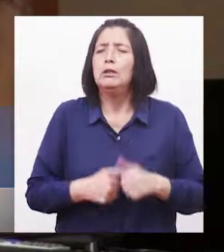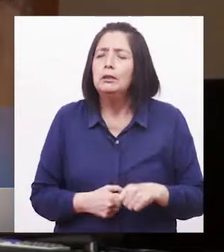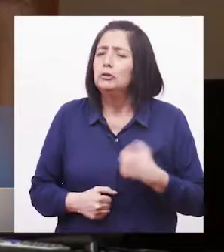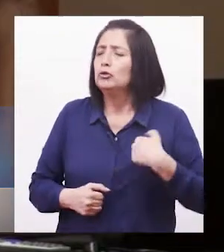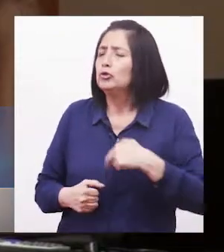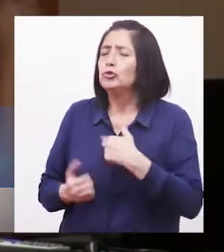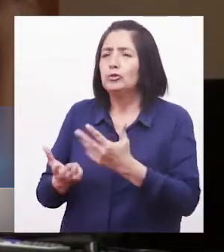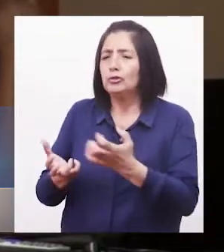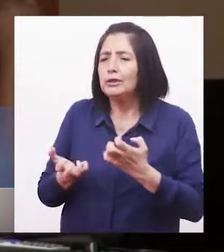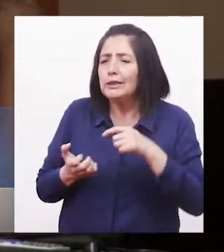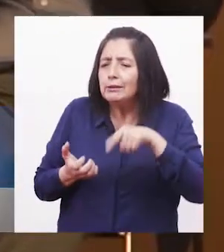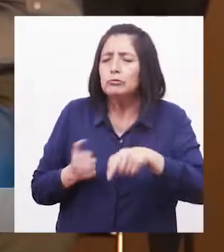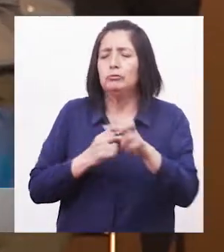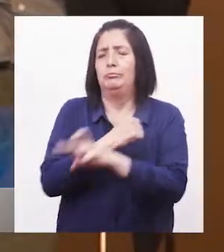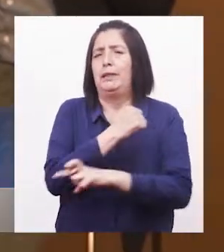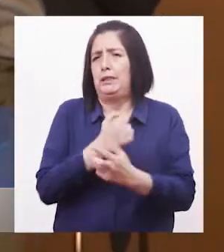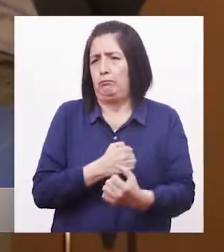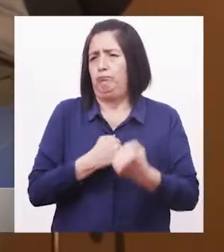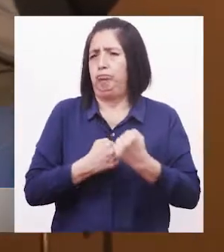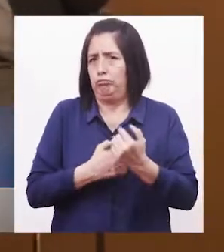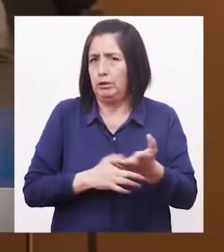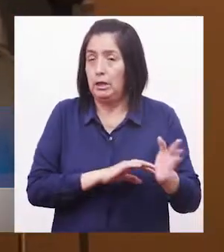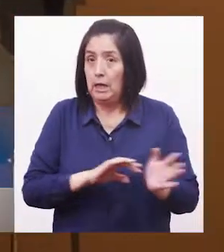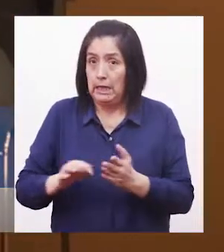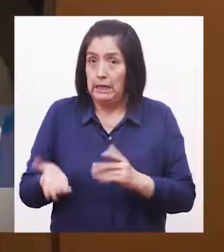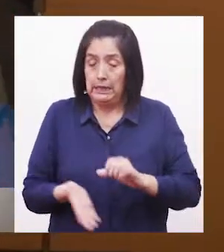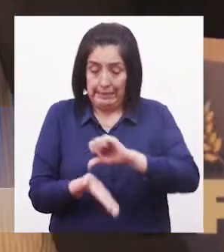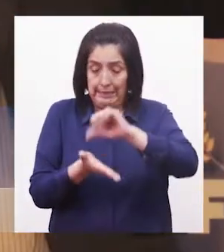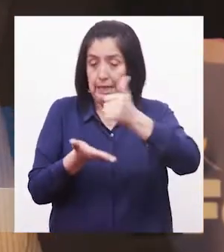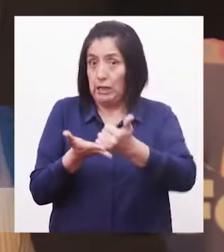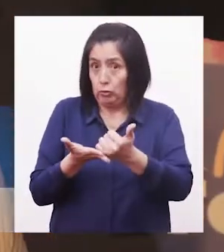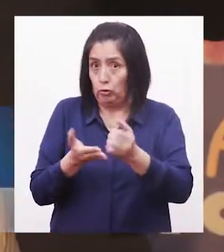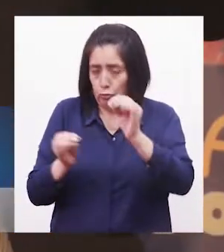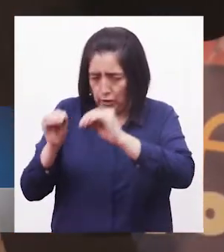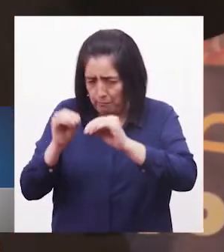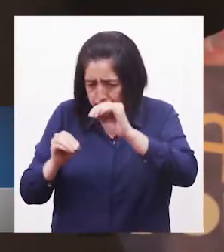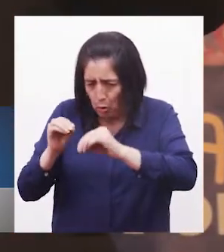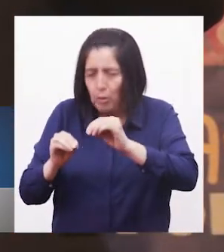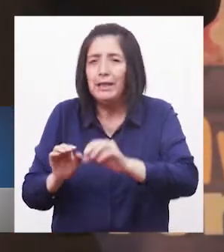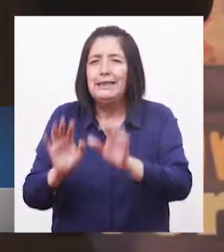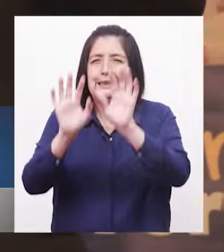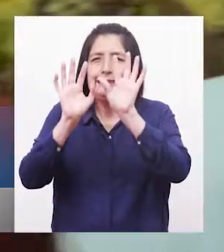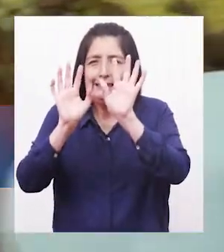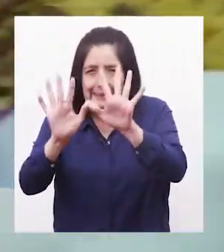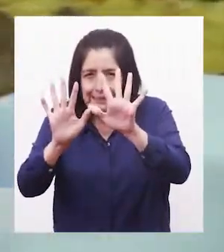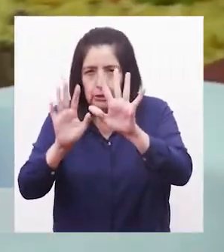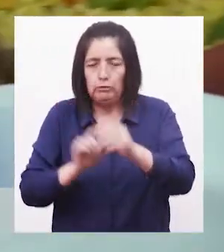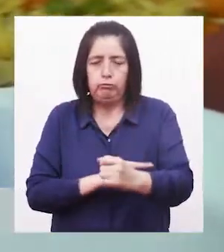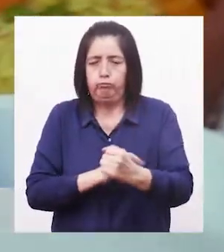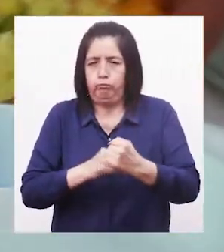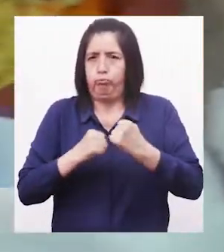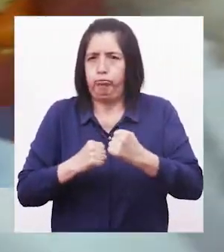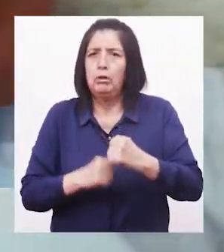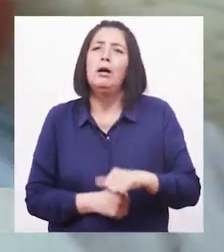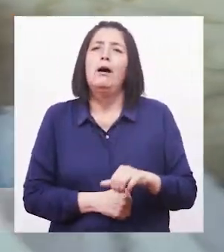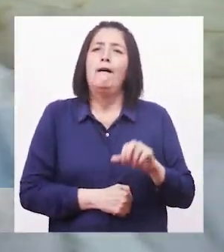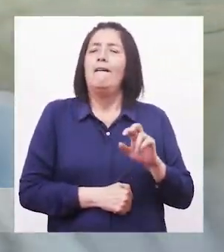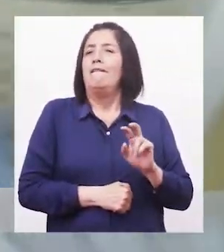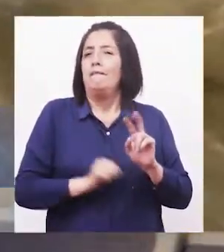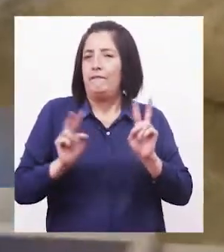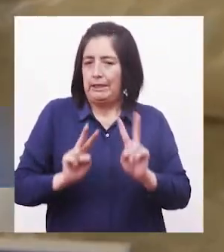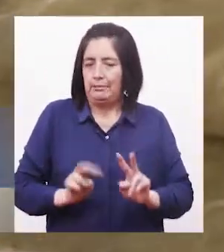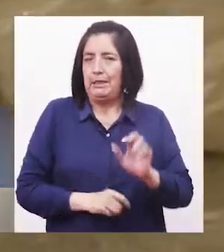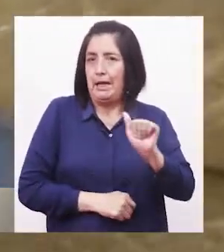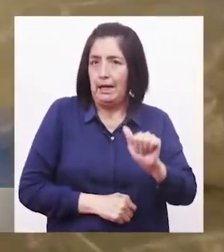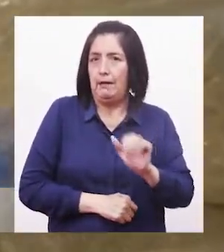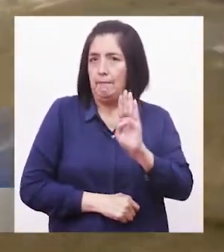mejor país. La fórmula de arroz fortificado contiene 10 micronutrientes, la vitamina A, B1,